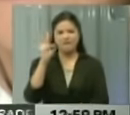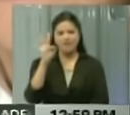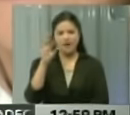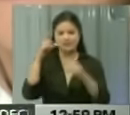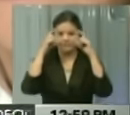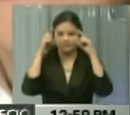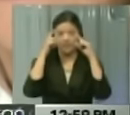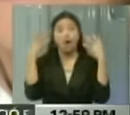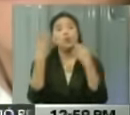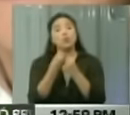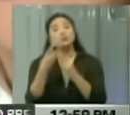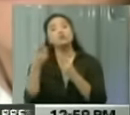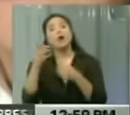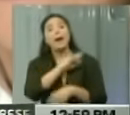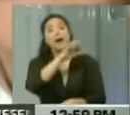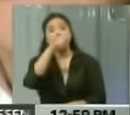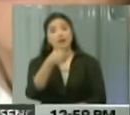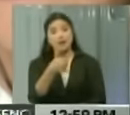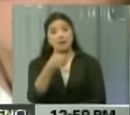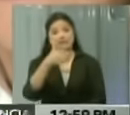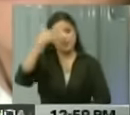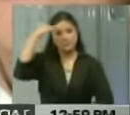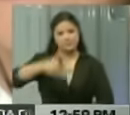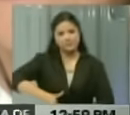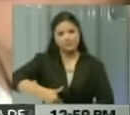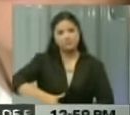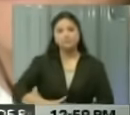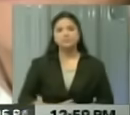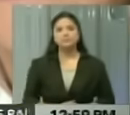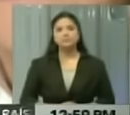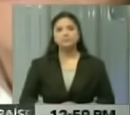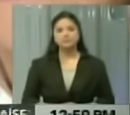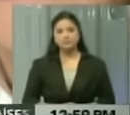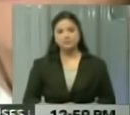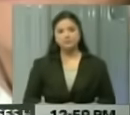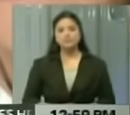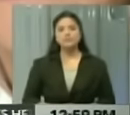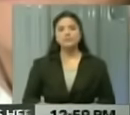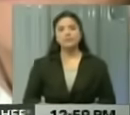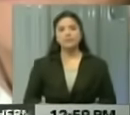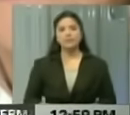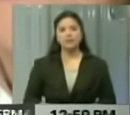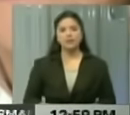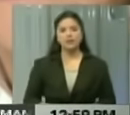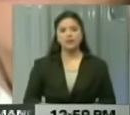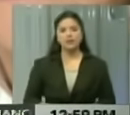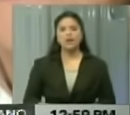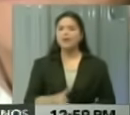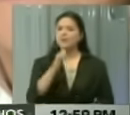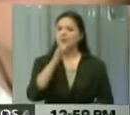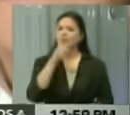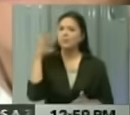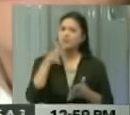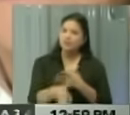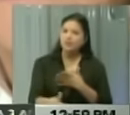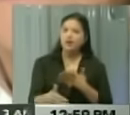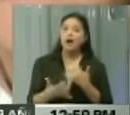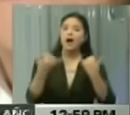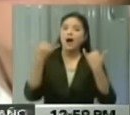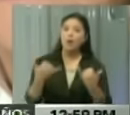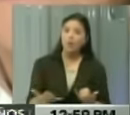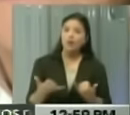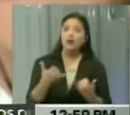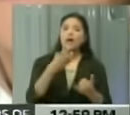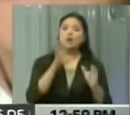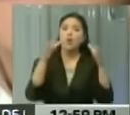al jefe de la Región Estratégica de Defensa Integral Mayor General Benavides Torres, quien informaba, pues, que la actuación de